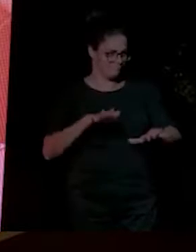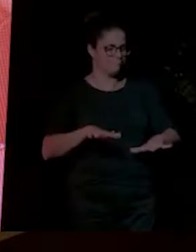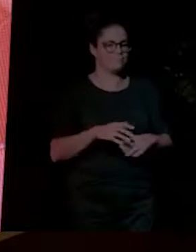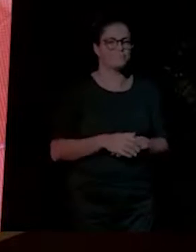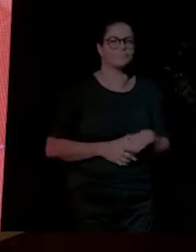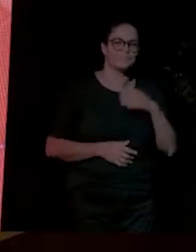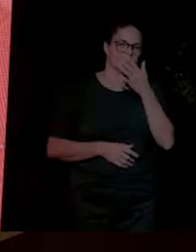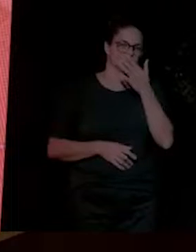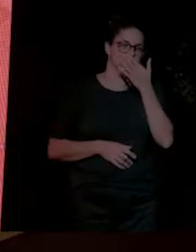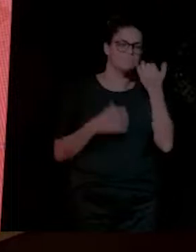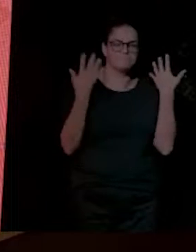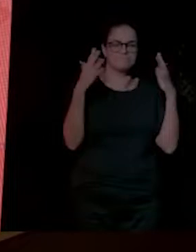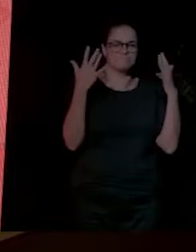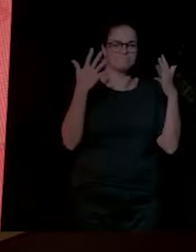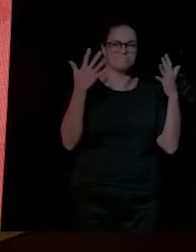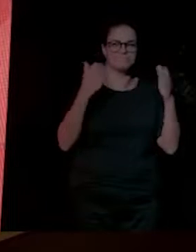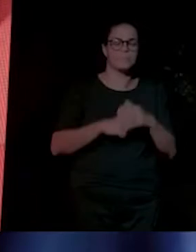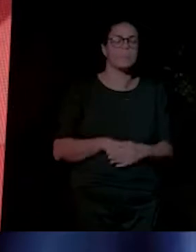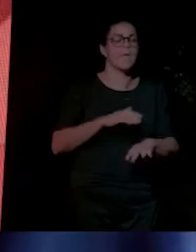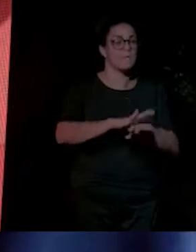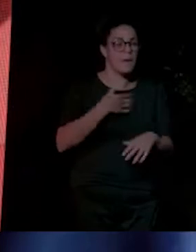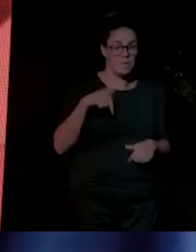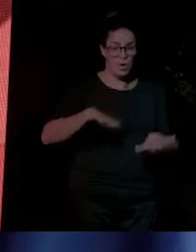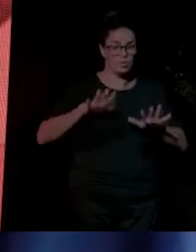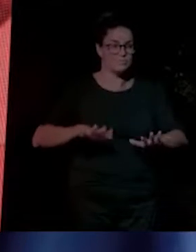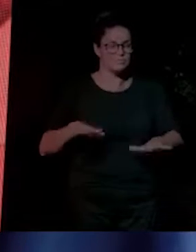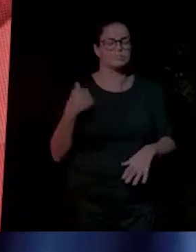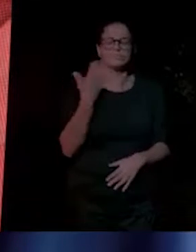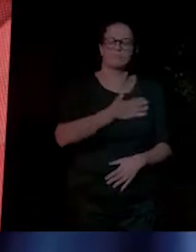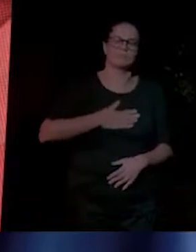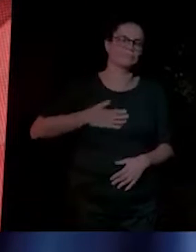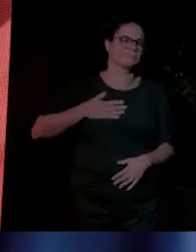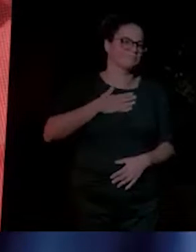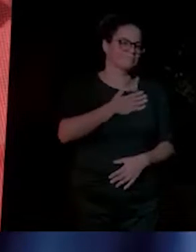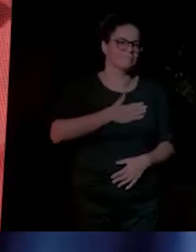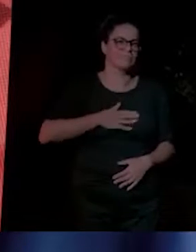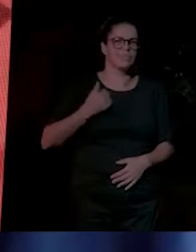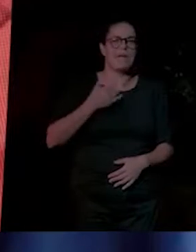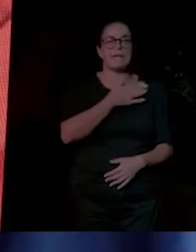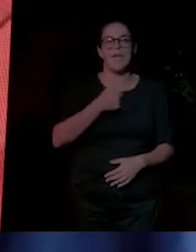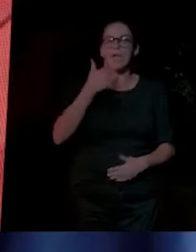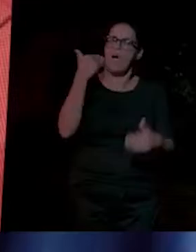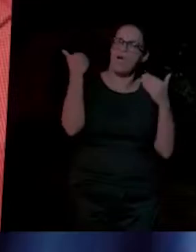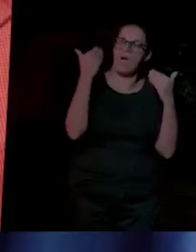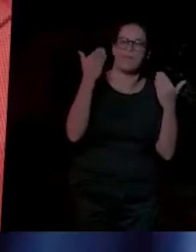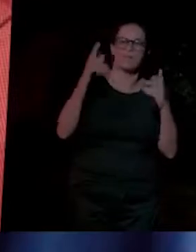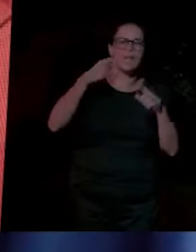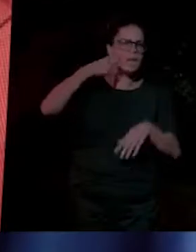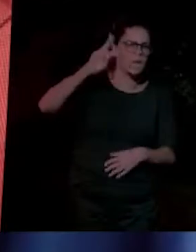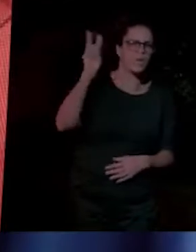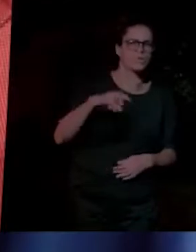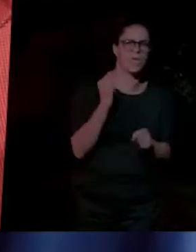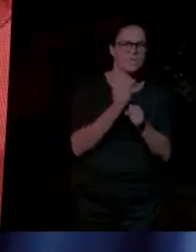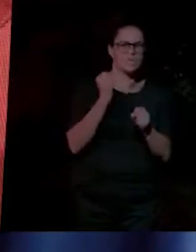Para mí es un honor estar aquí, pero quiero agradecerte y reconocerte tu trabajo